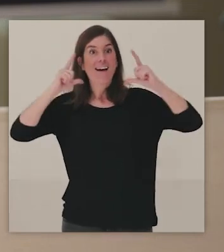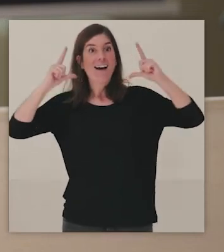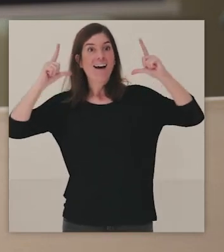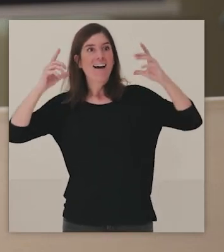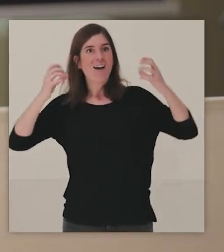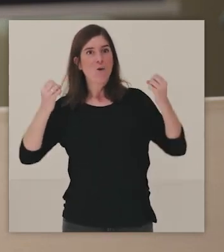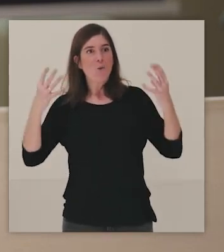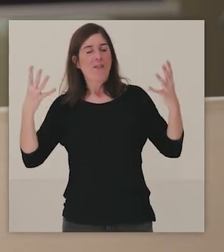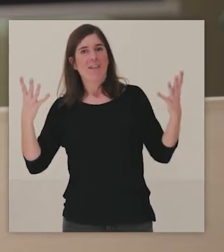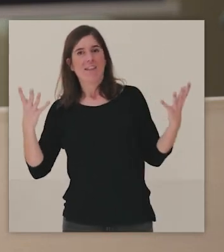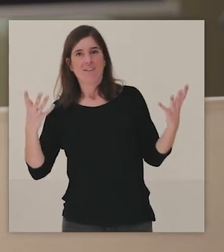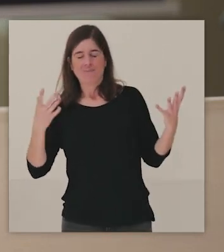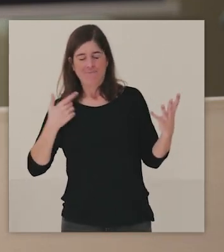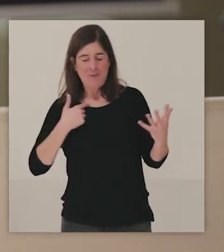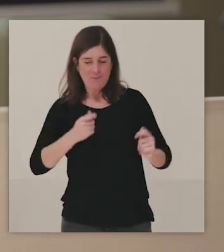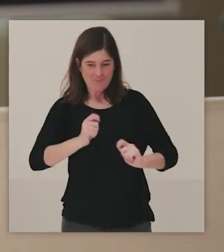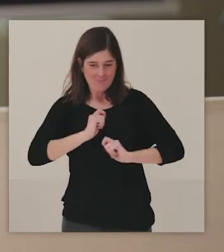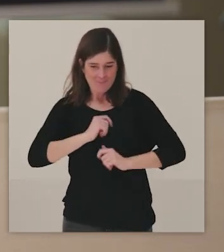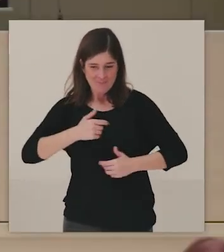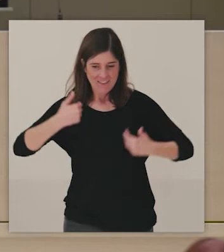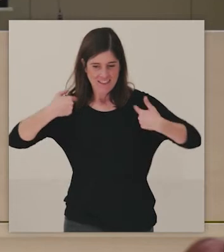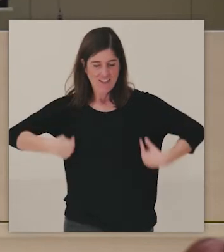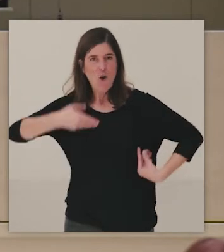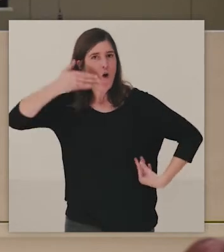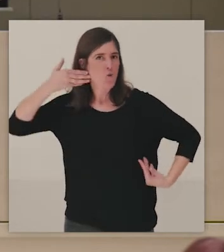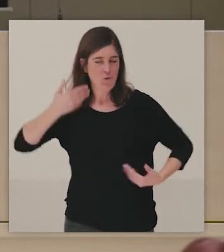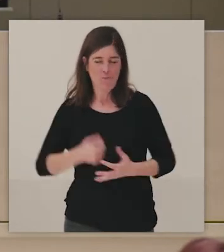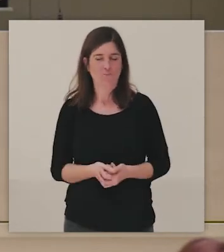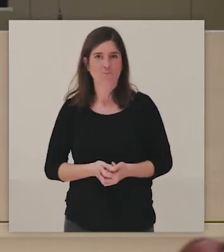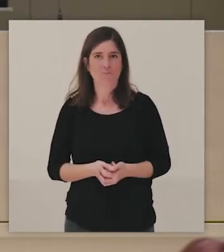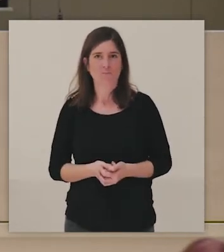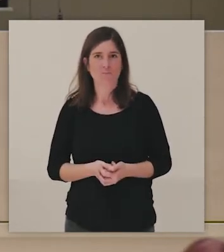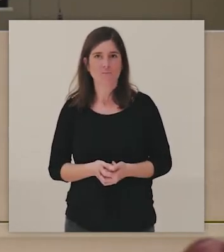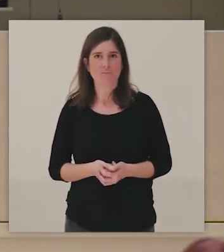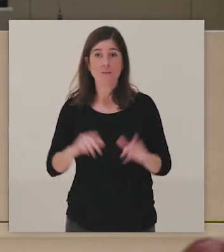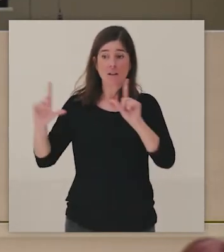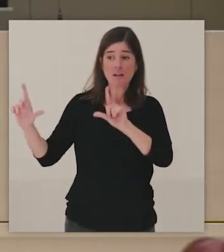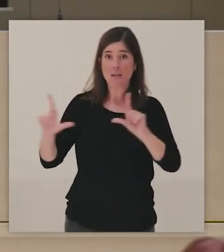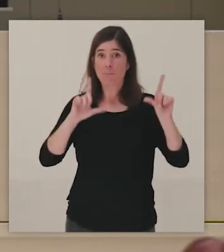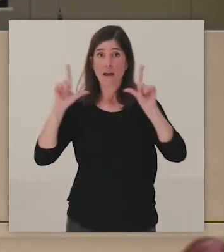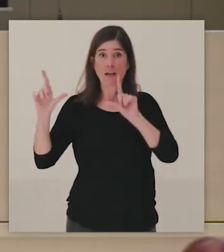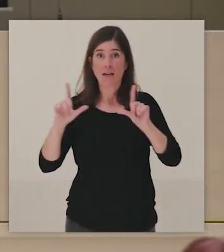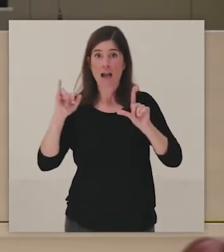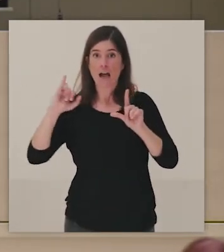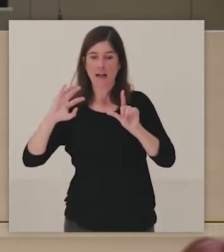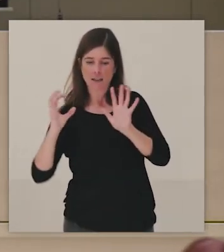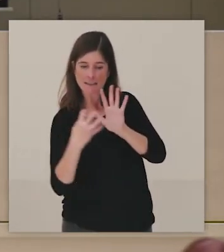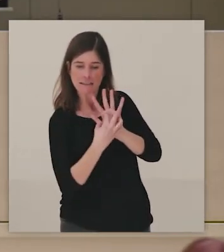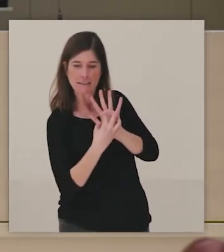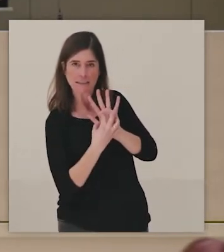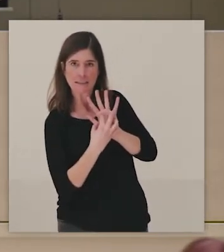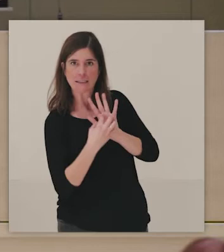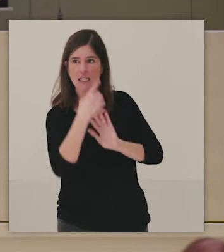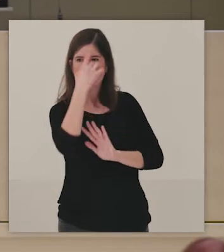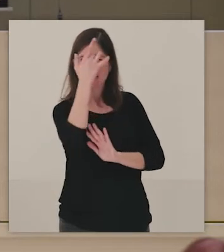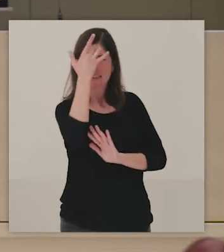hecho. Bueno, vais a ver en todas estas imágenes que tenemos un socio colaborador, que es